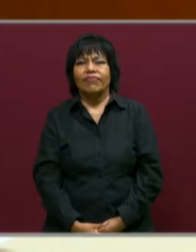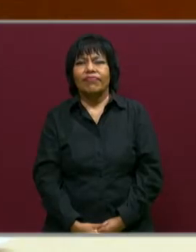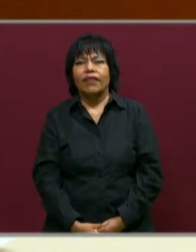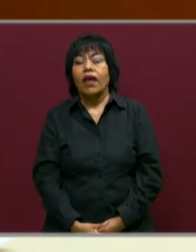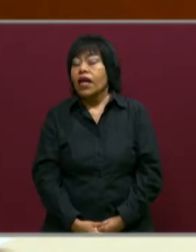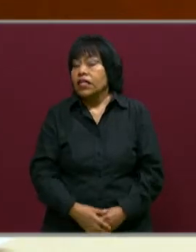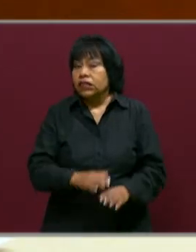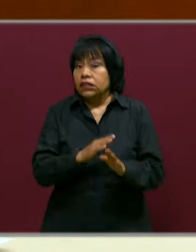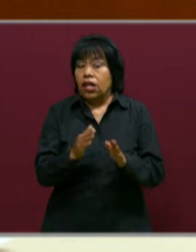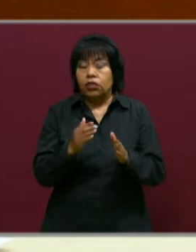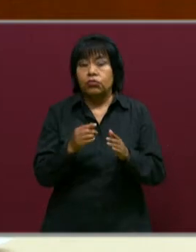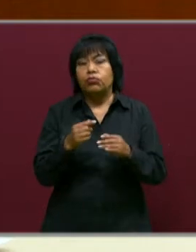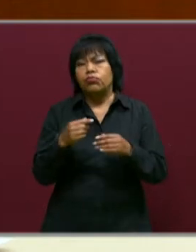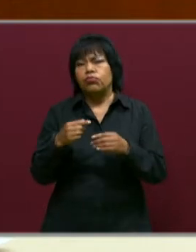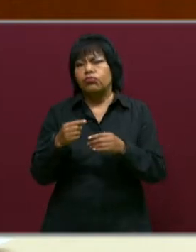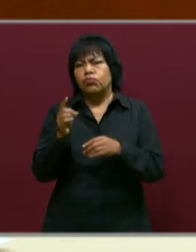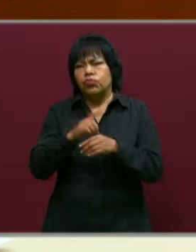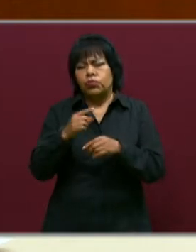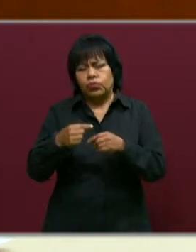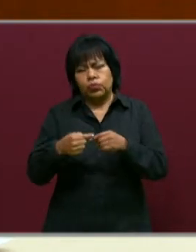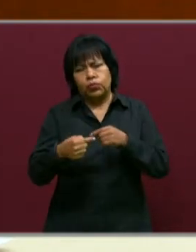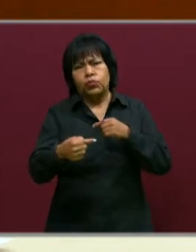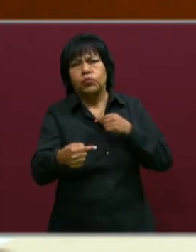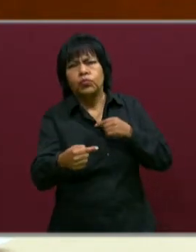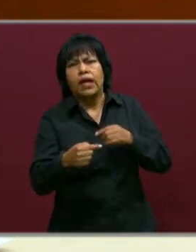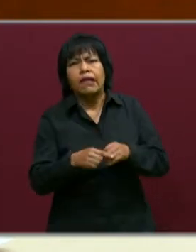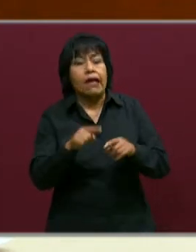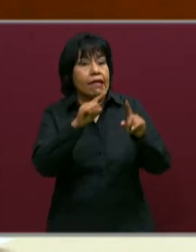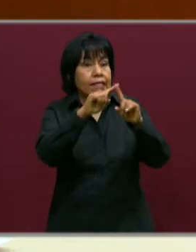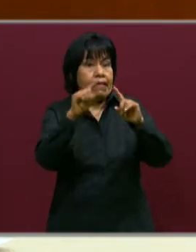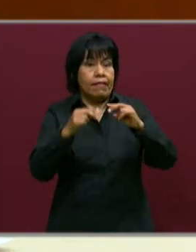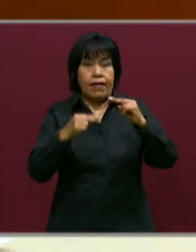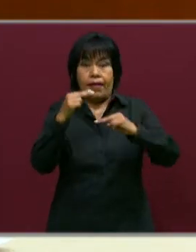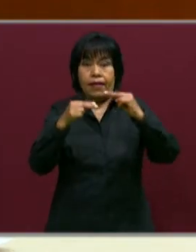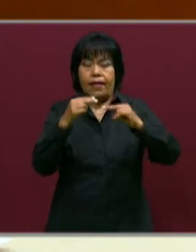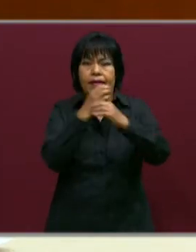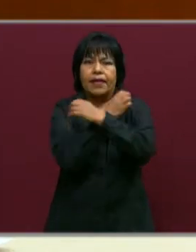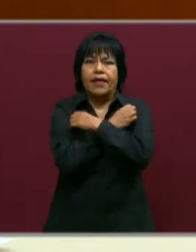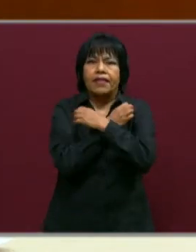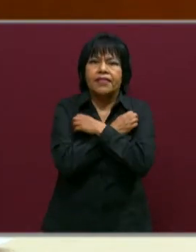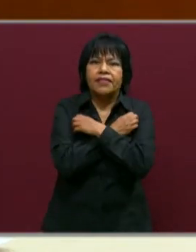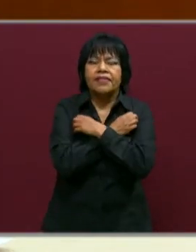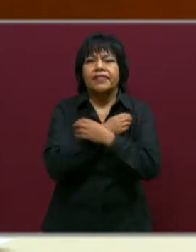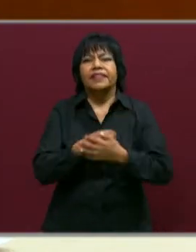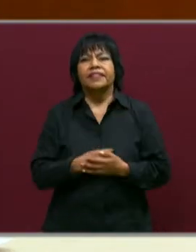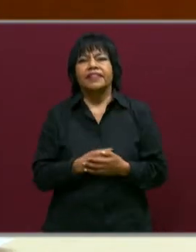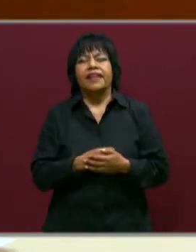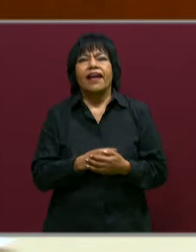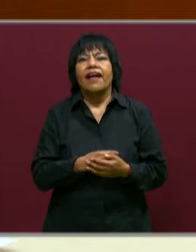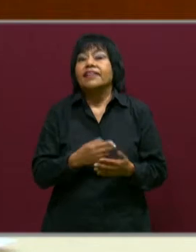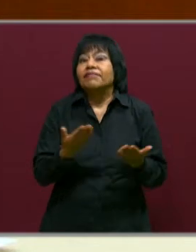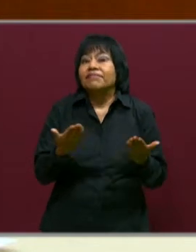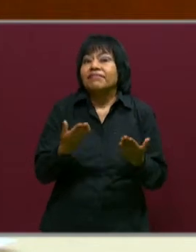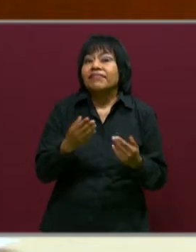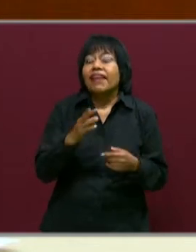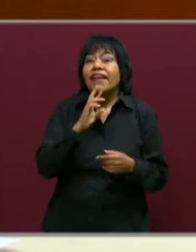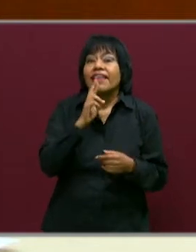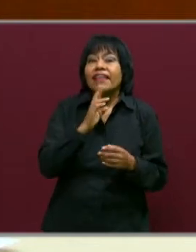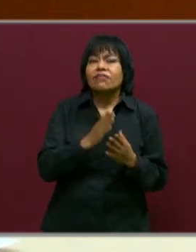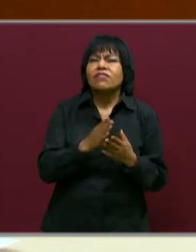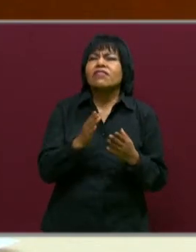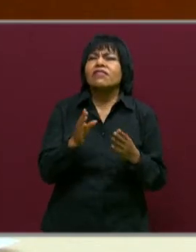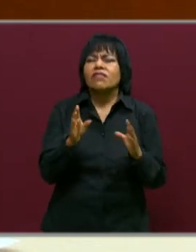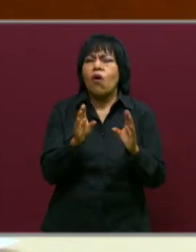Y durante estos días vamos a estar desglosando en diferentes niveles educativos los resultados que tuvo